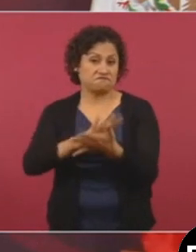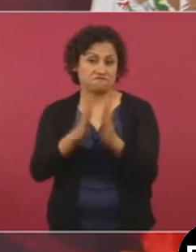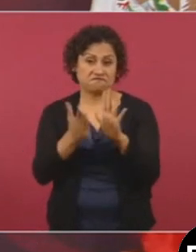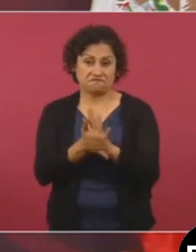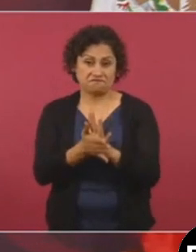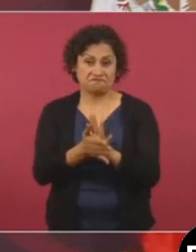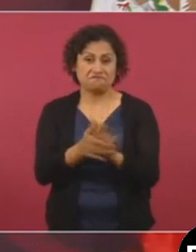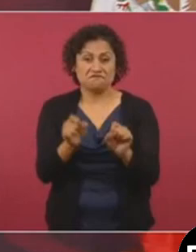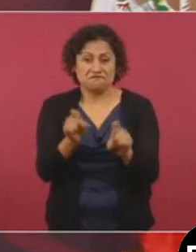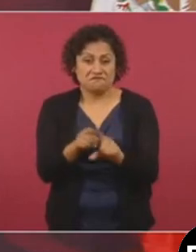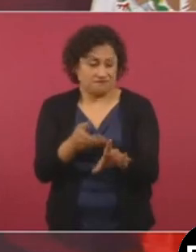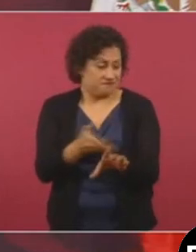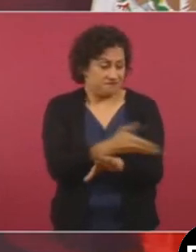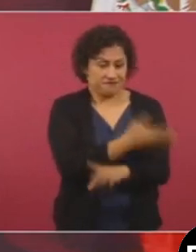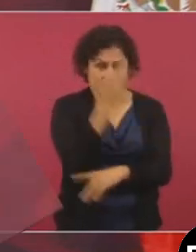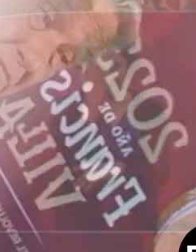y Furioso.